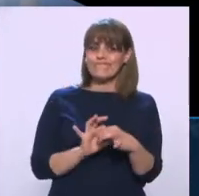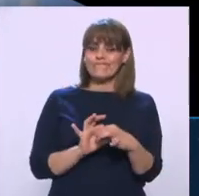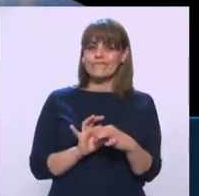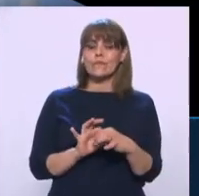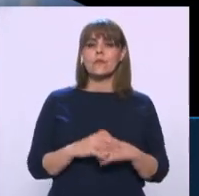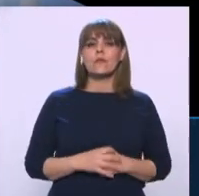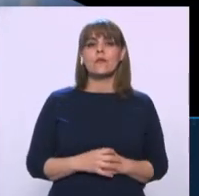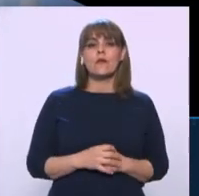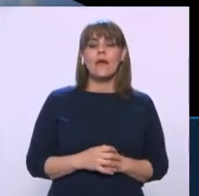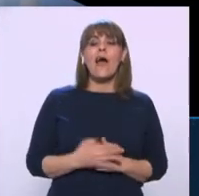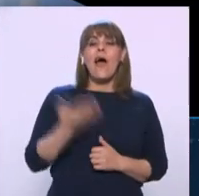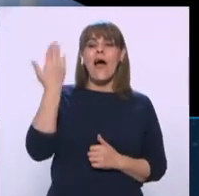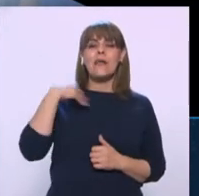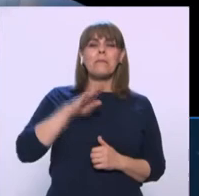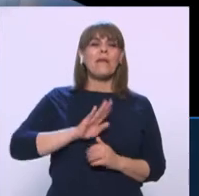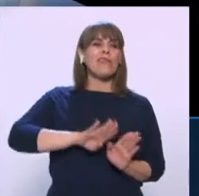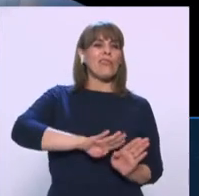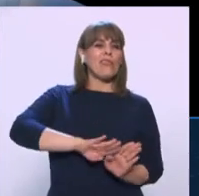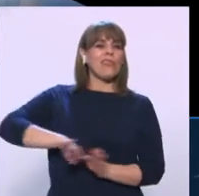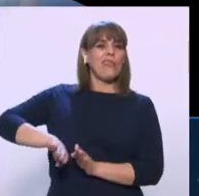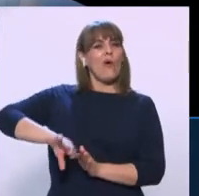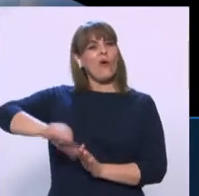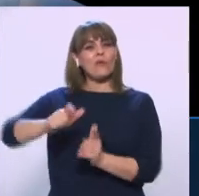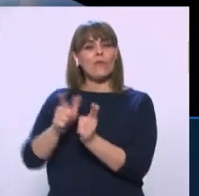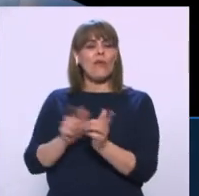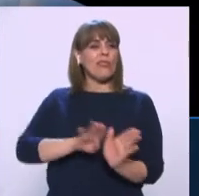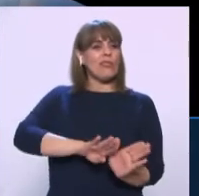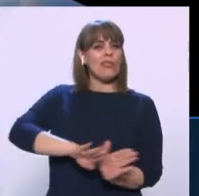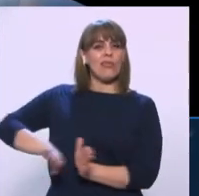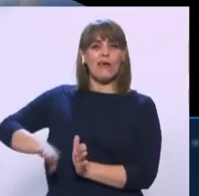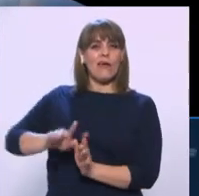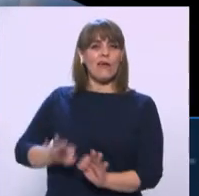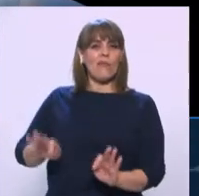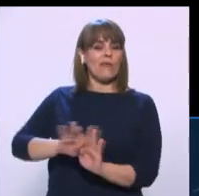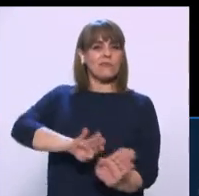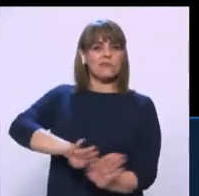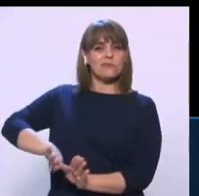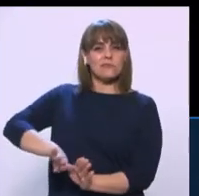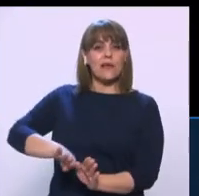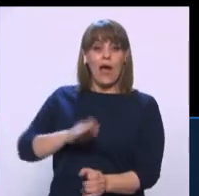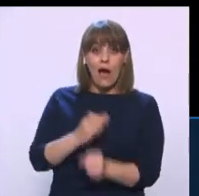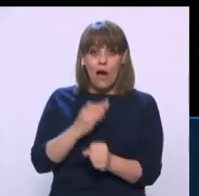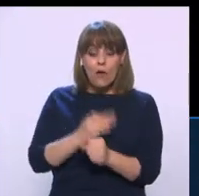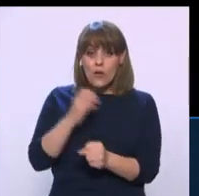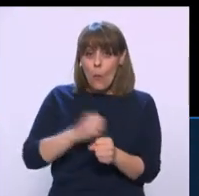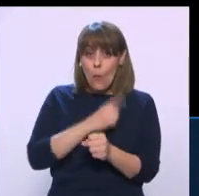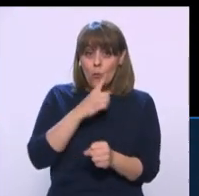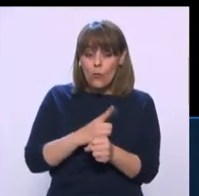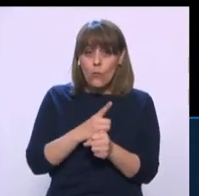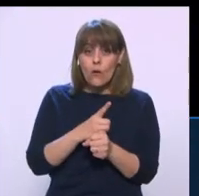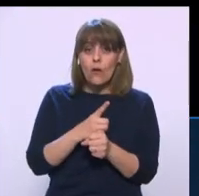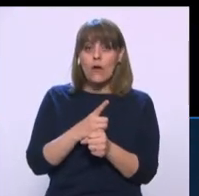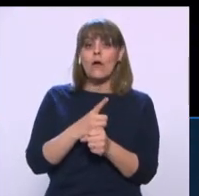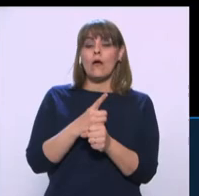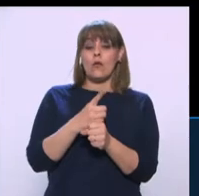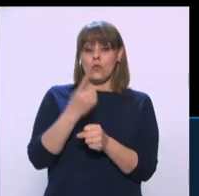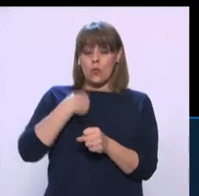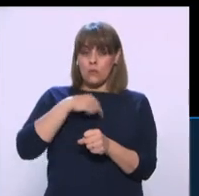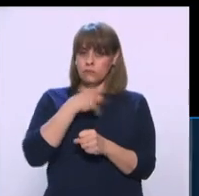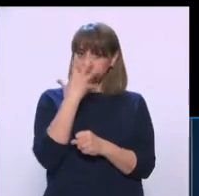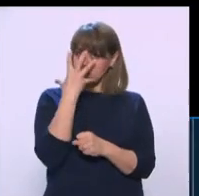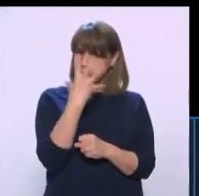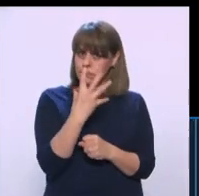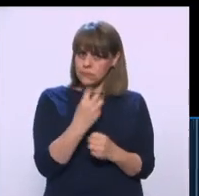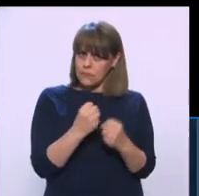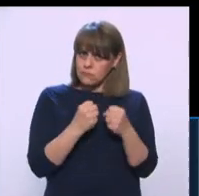como desestimados por otros grupos. Yo creo que ahorita es una ventana de oportunidad en la que si somos serios y